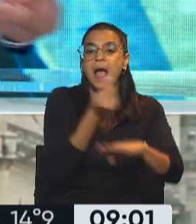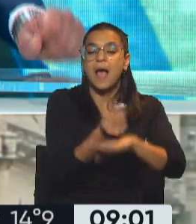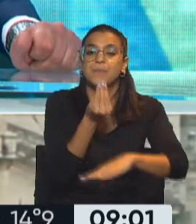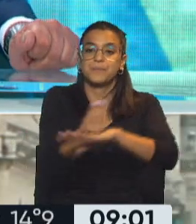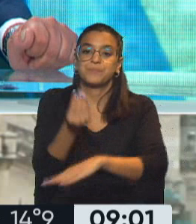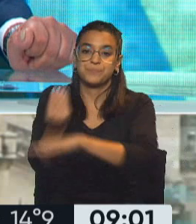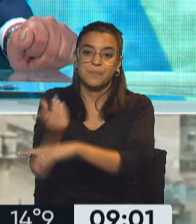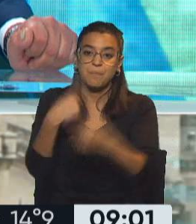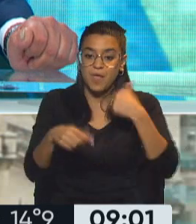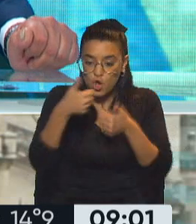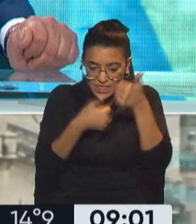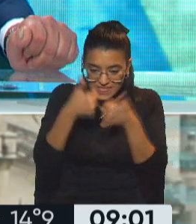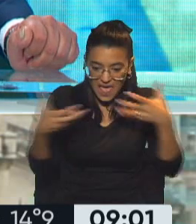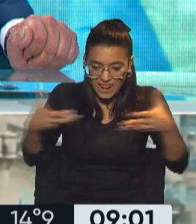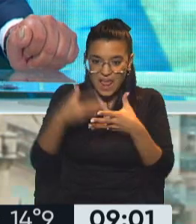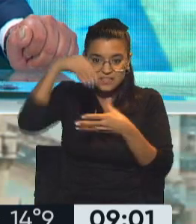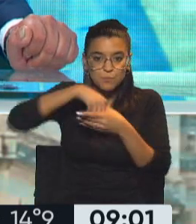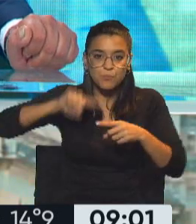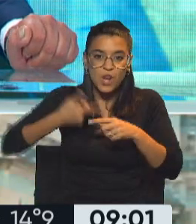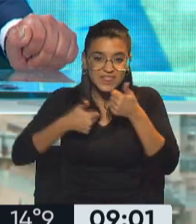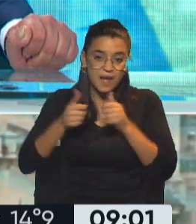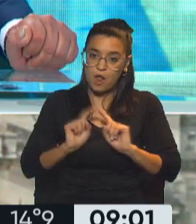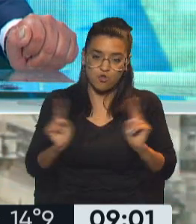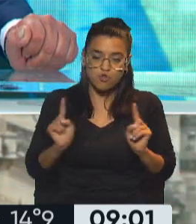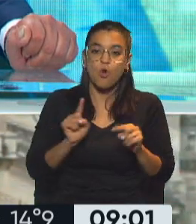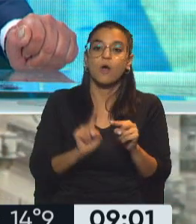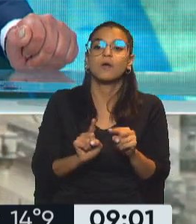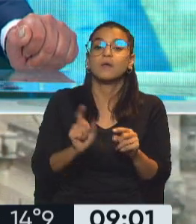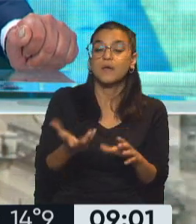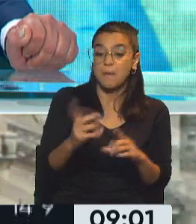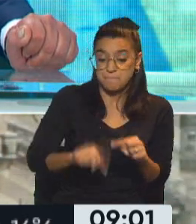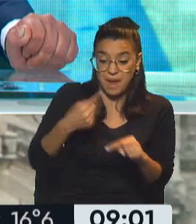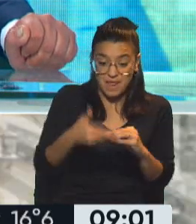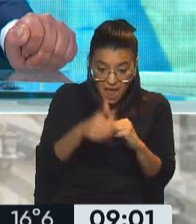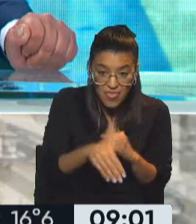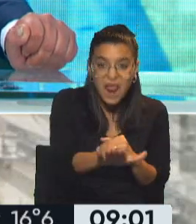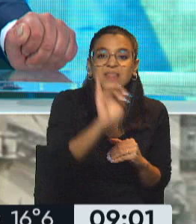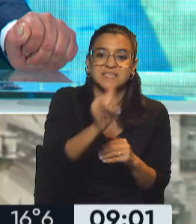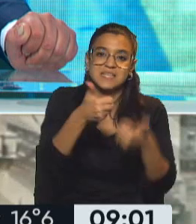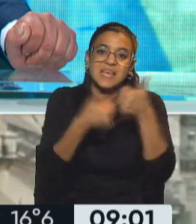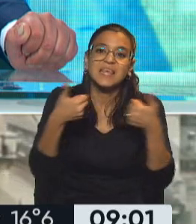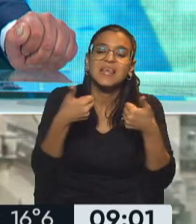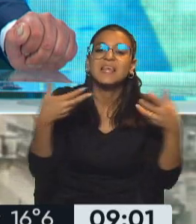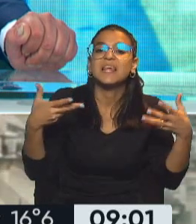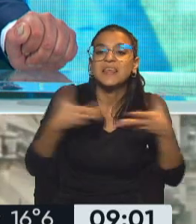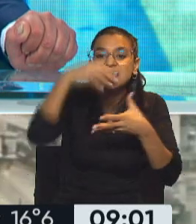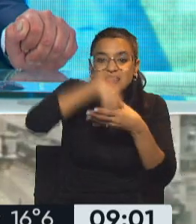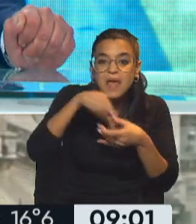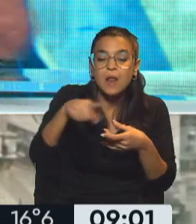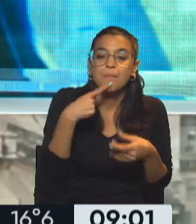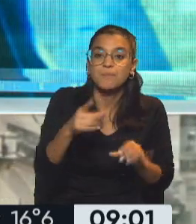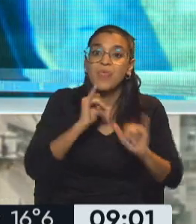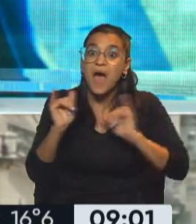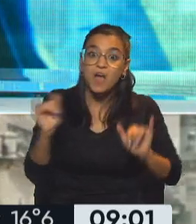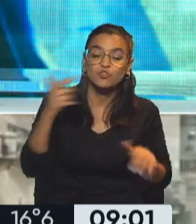pero no dirimió internas. Las internas se empiezan a dirimir a partir de la jornada de mañana, y no es menor el dato electoral, porque